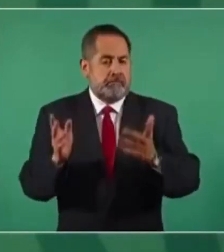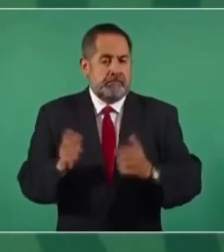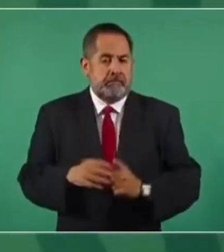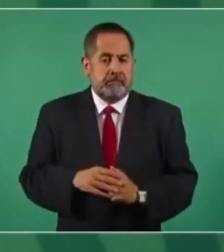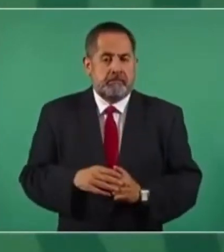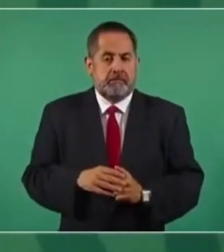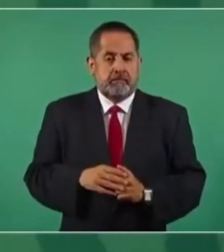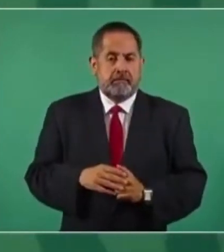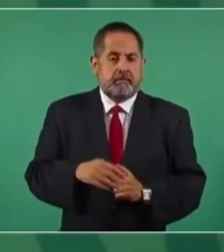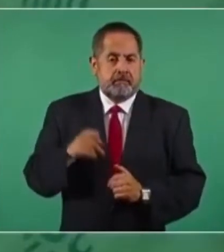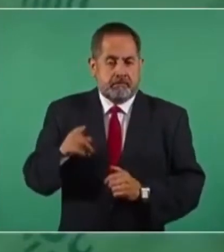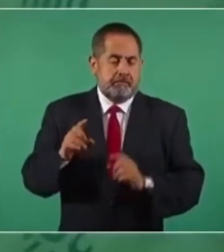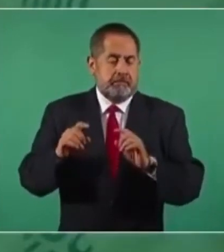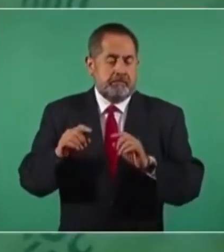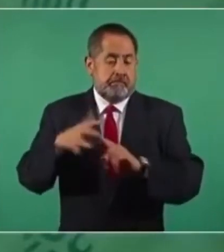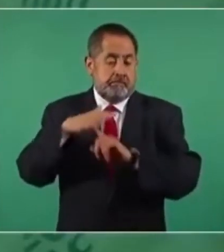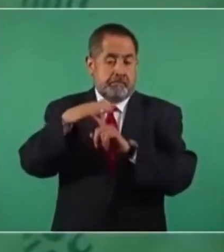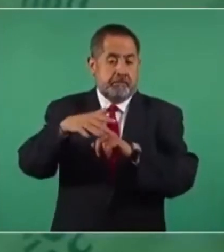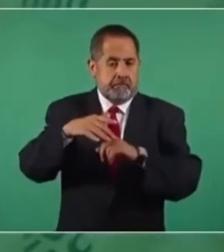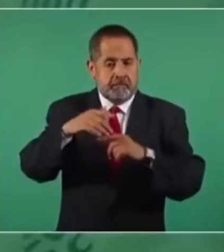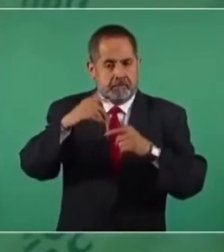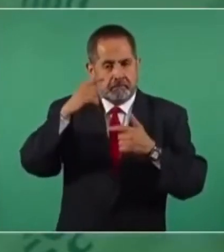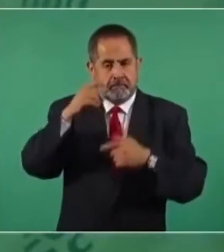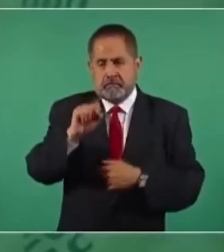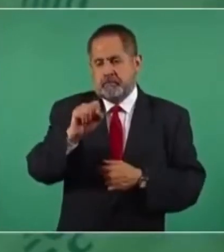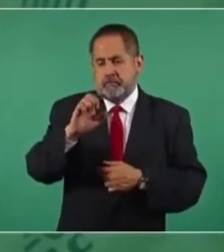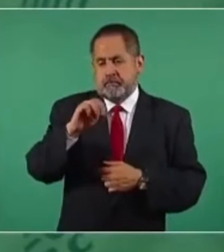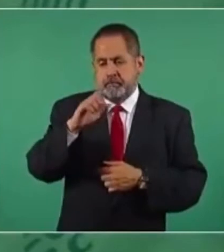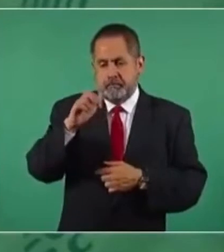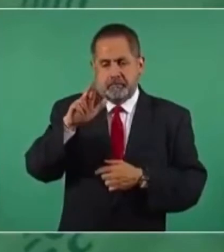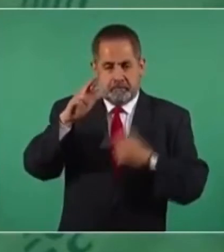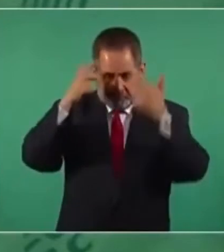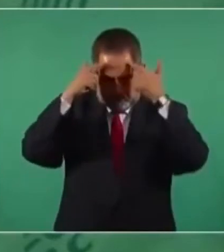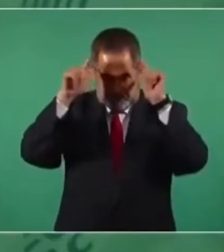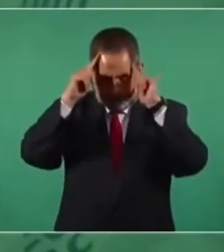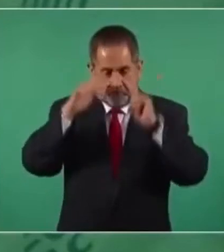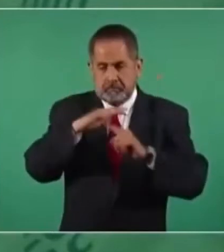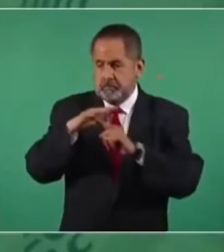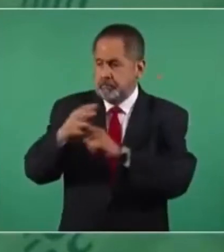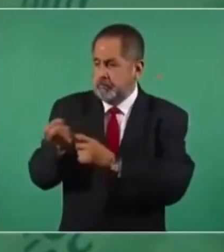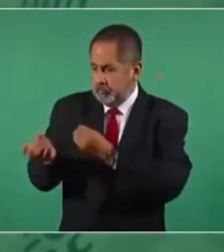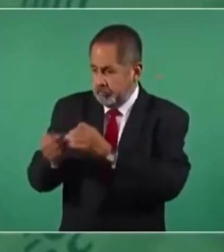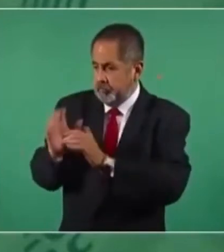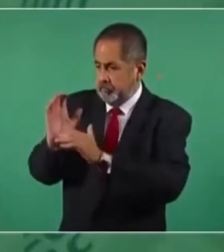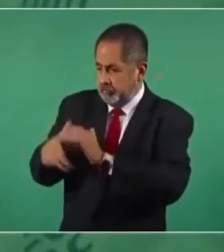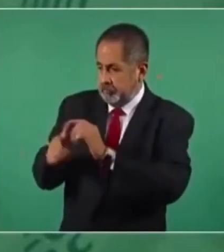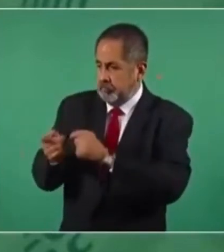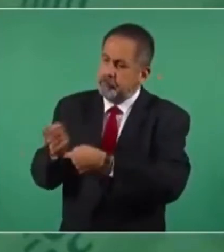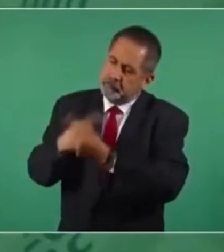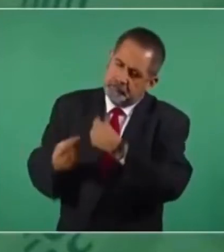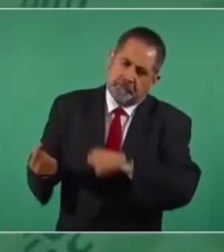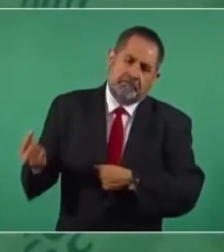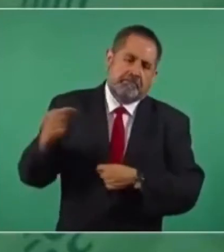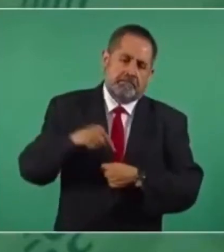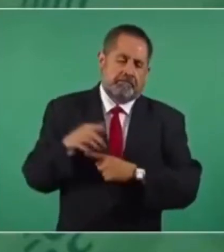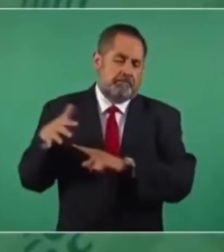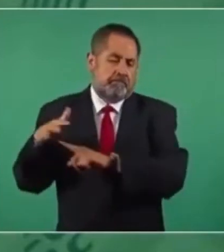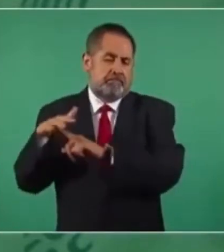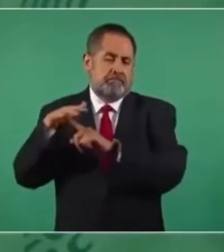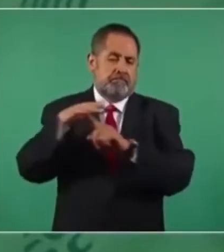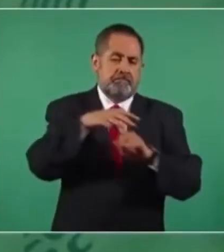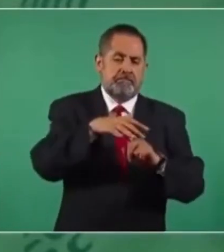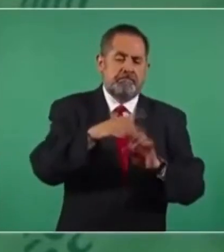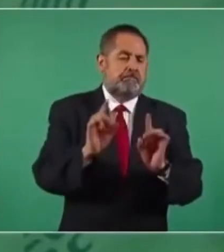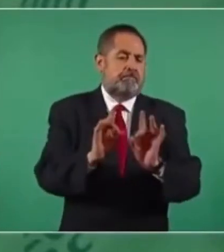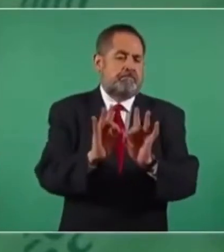ese helicóptero de Marina. Entonces, venían de regreso y pasó